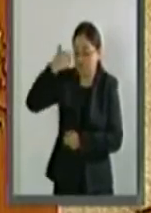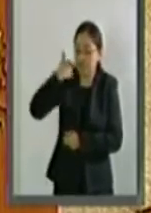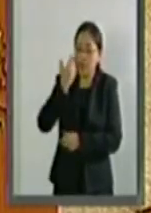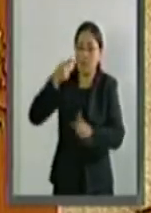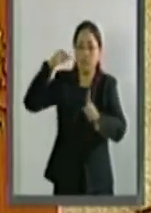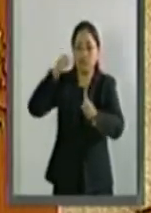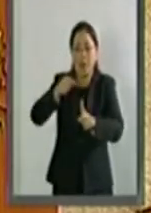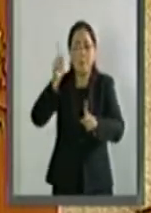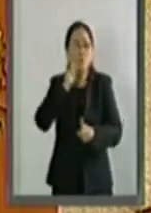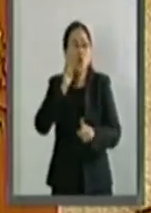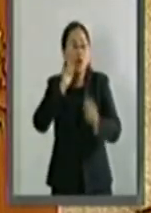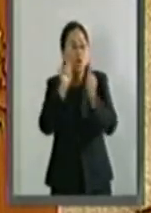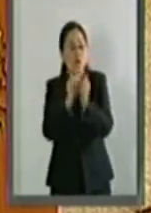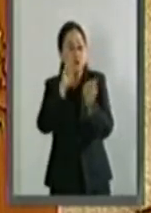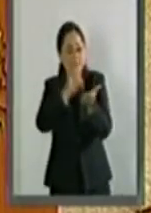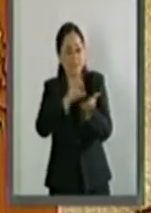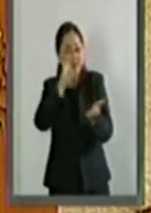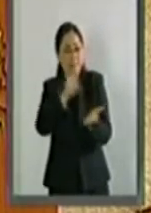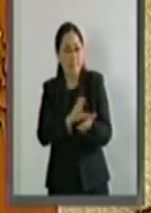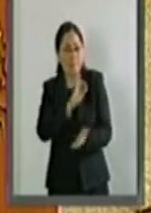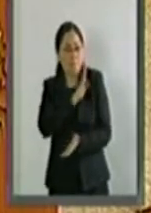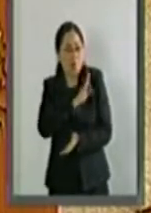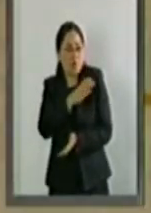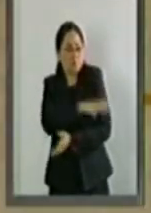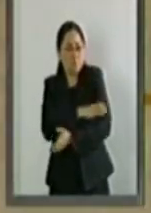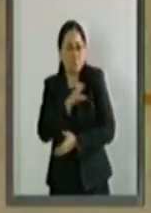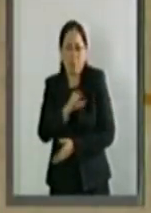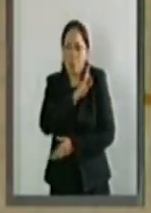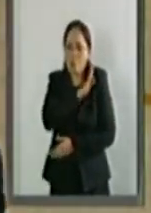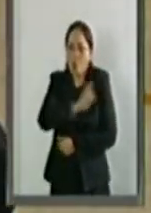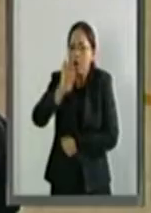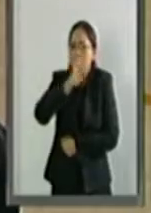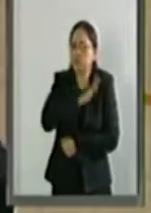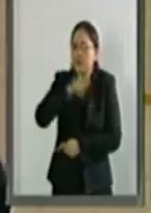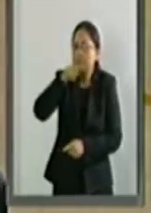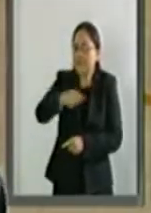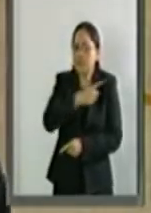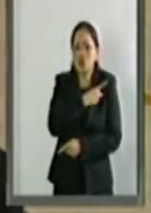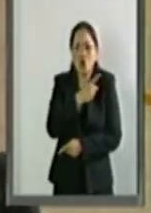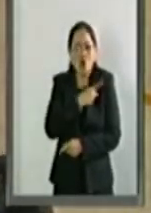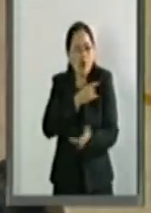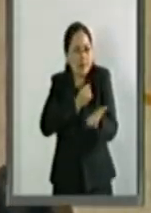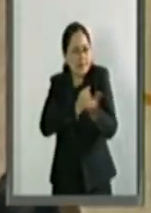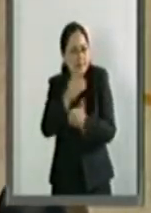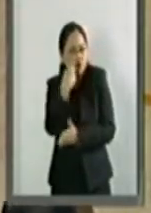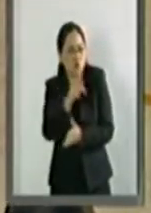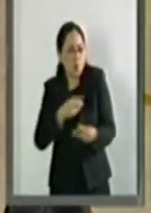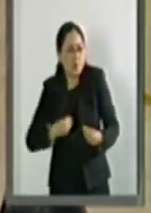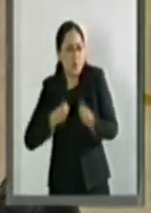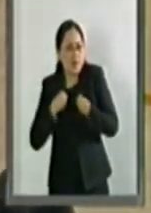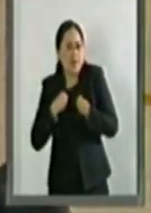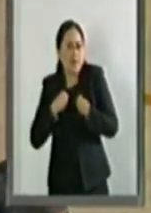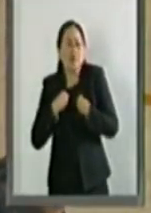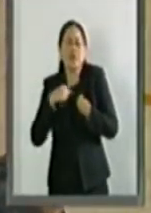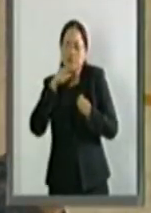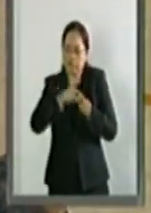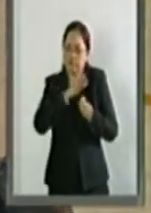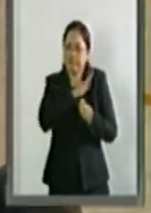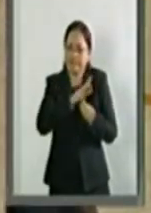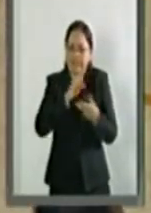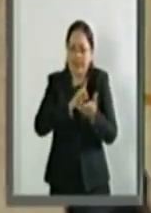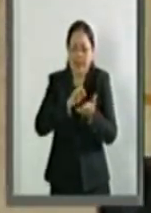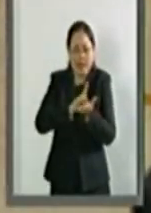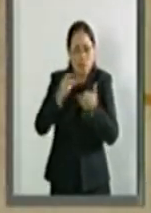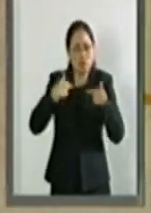mujeres con discapacidad se empoderen para que ellas decidan sobre su vida y hagan pleno ejercicio de sus derechos